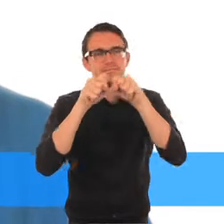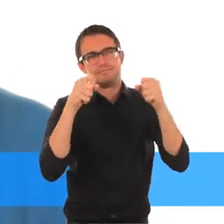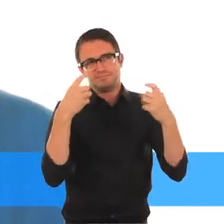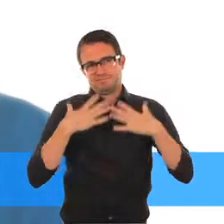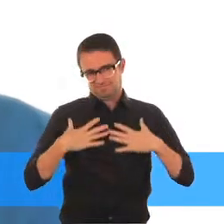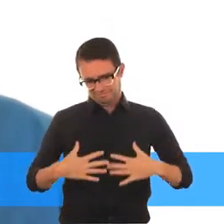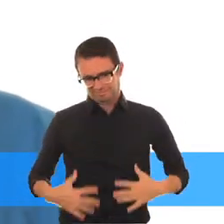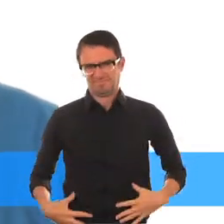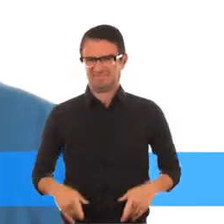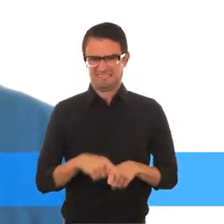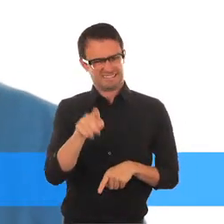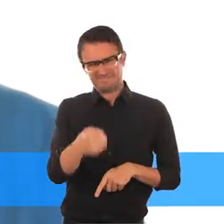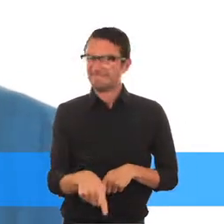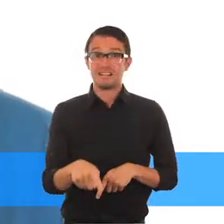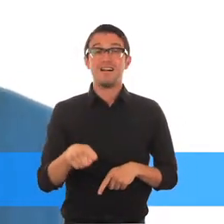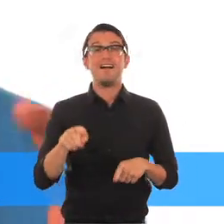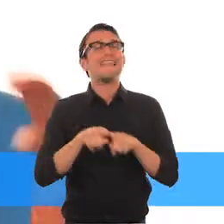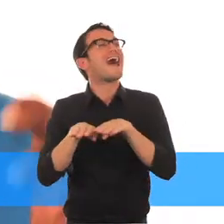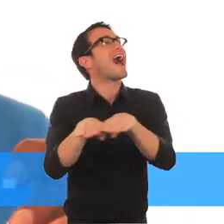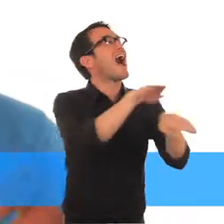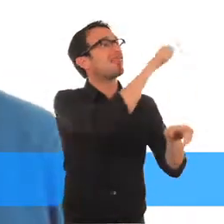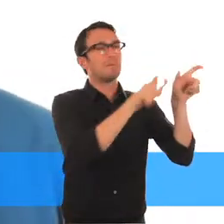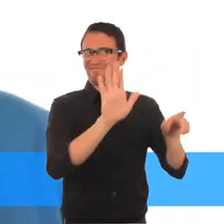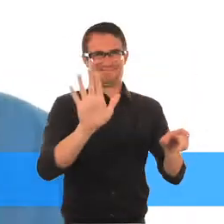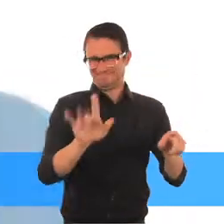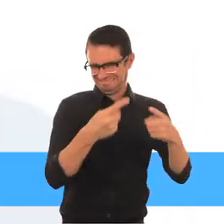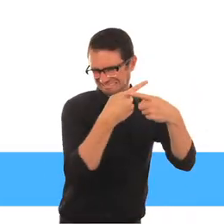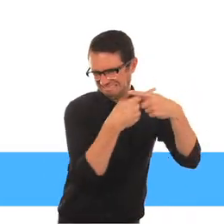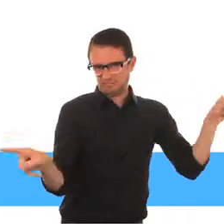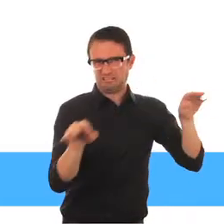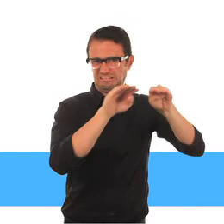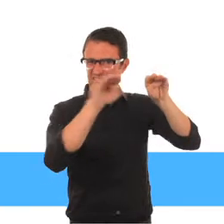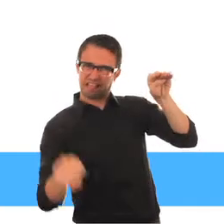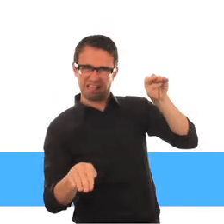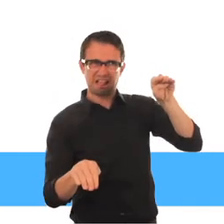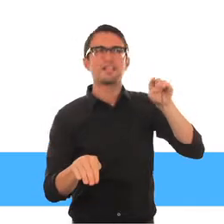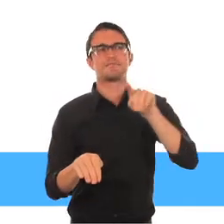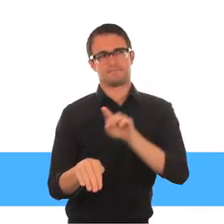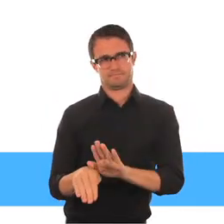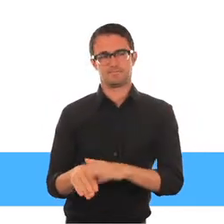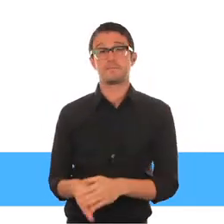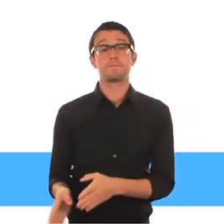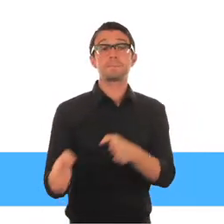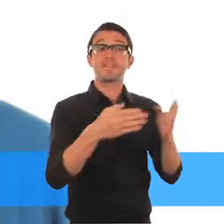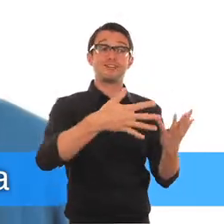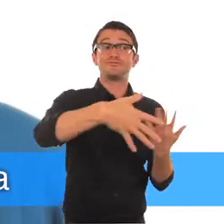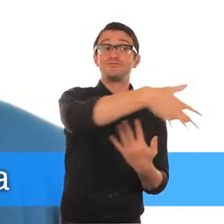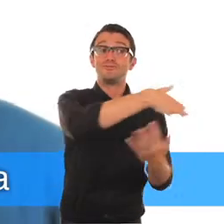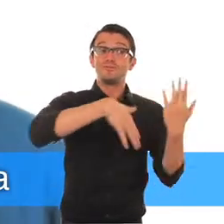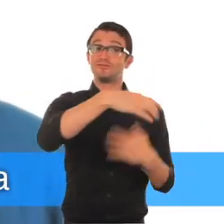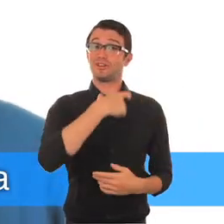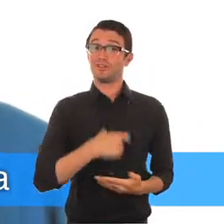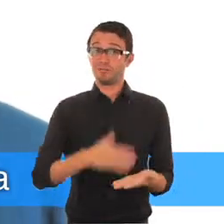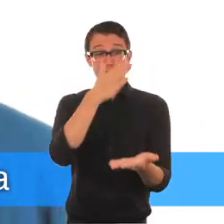los niños con discapacidad y los etiqueta como anormales. Dibujo sobre médicos que reciban a un paciente con una silla de ruedas. El